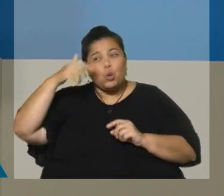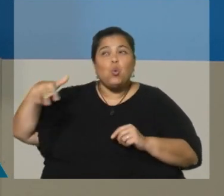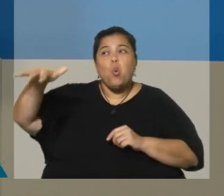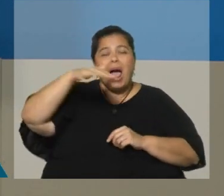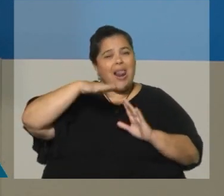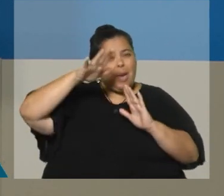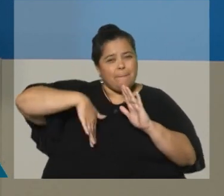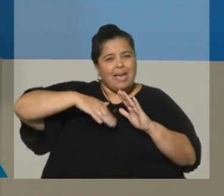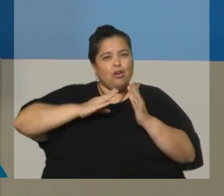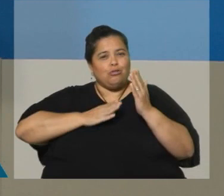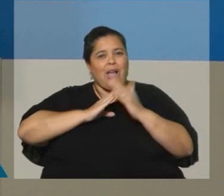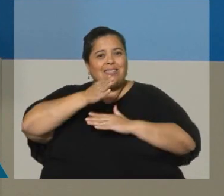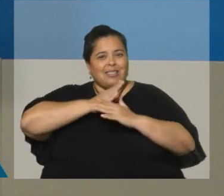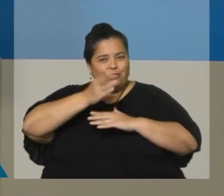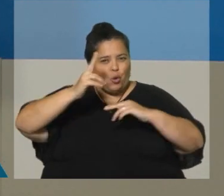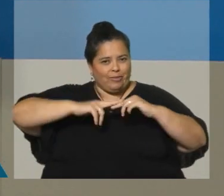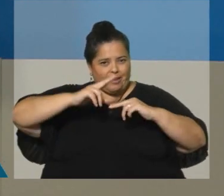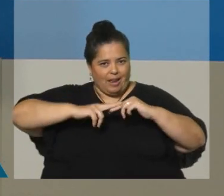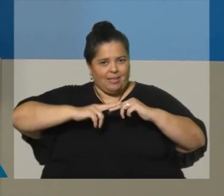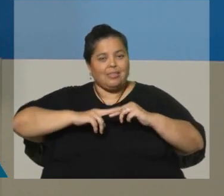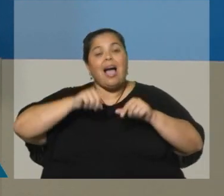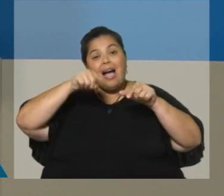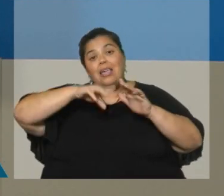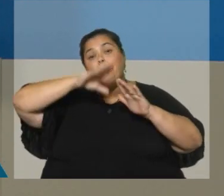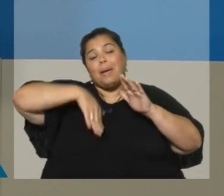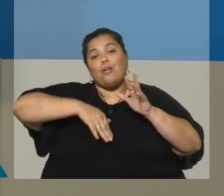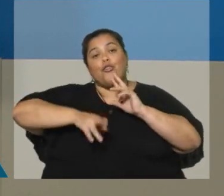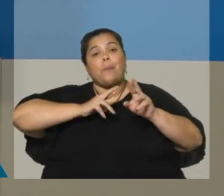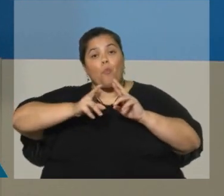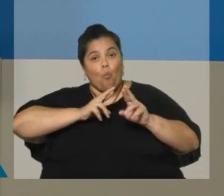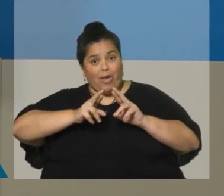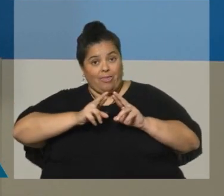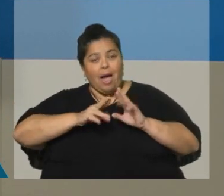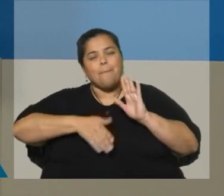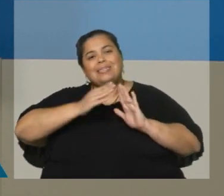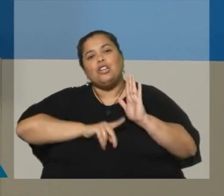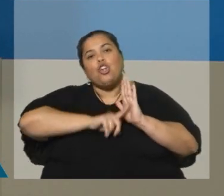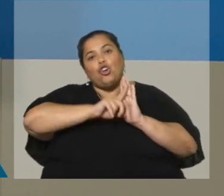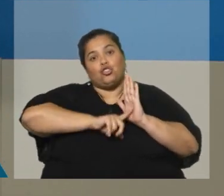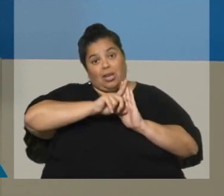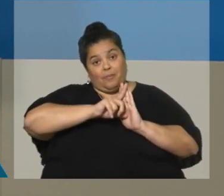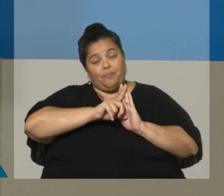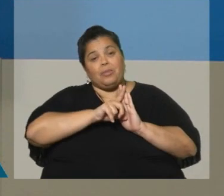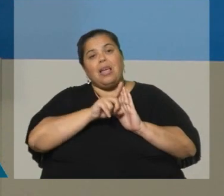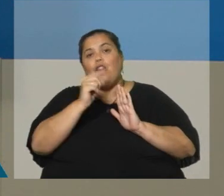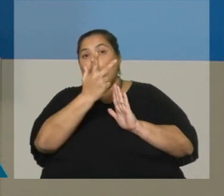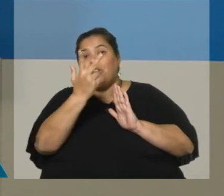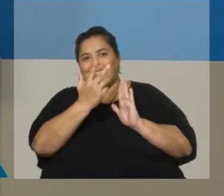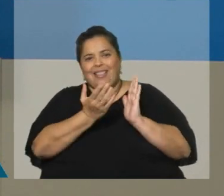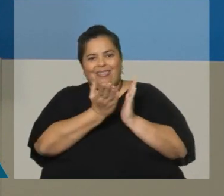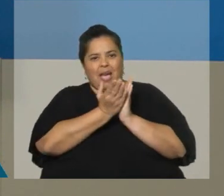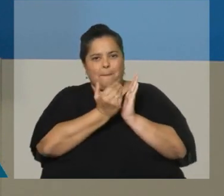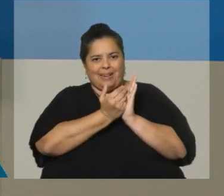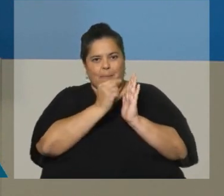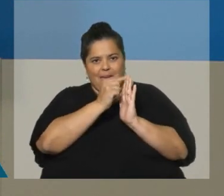a Internet. Y, por tanto, allí tenemos una tasa de respuesta, como dije, hacia el norte. De hecho, los tres departamentos que van